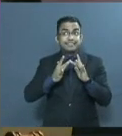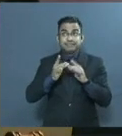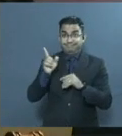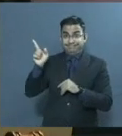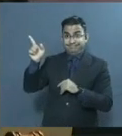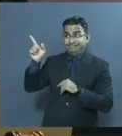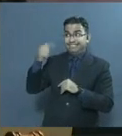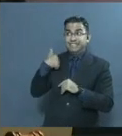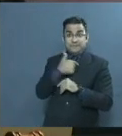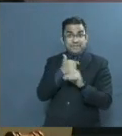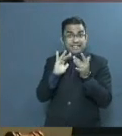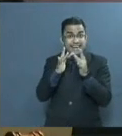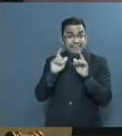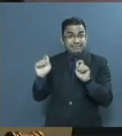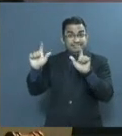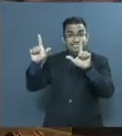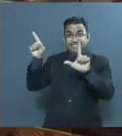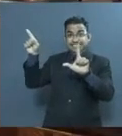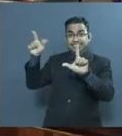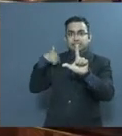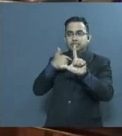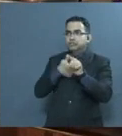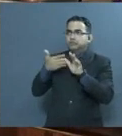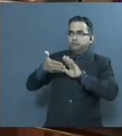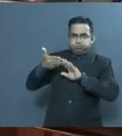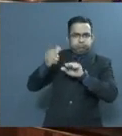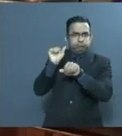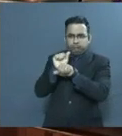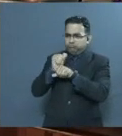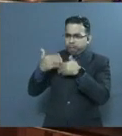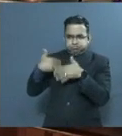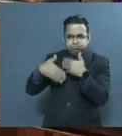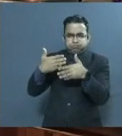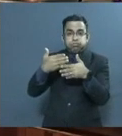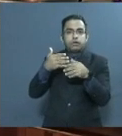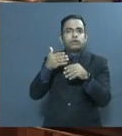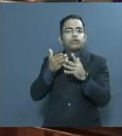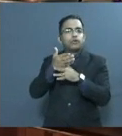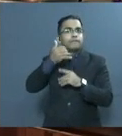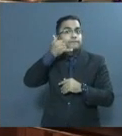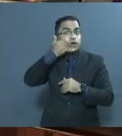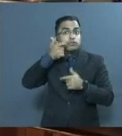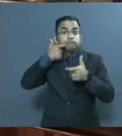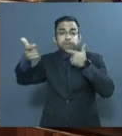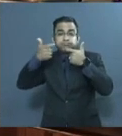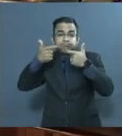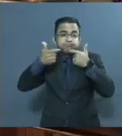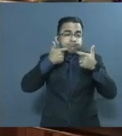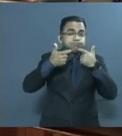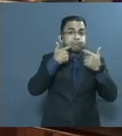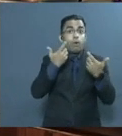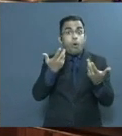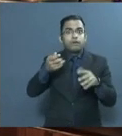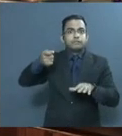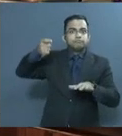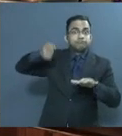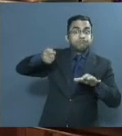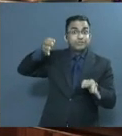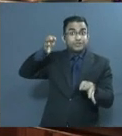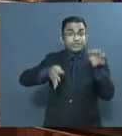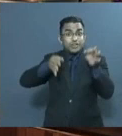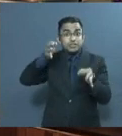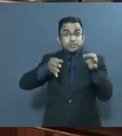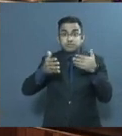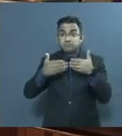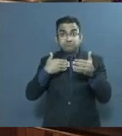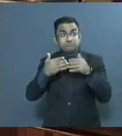nos permitió no sólo continuar nuestras labores mediante el teletrabajo, sino celebrar audiencias aún cuando